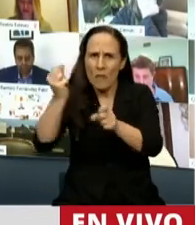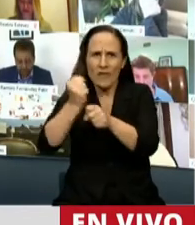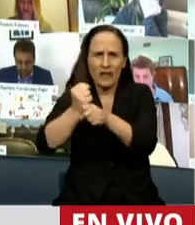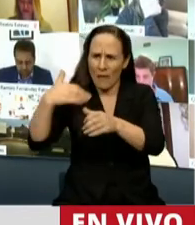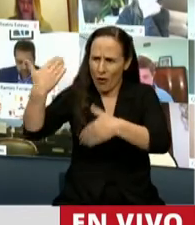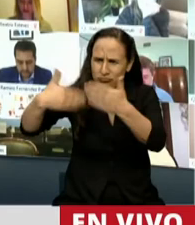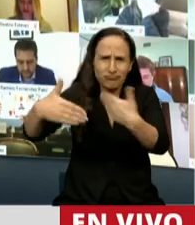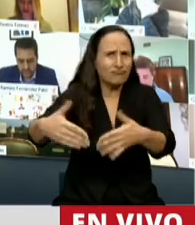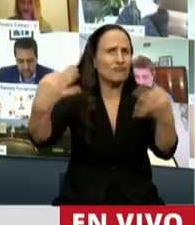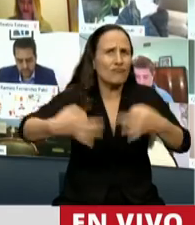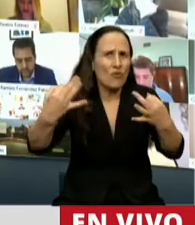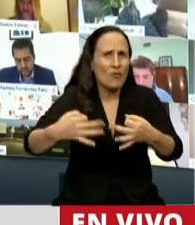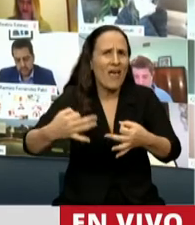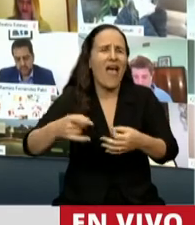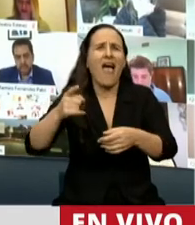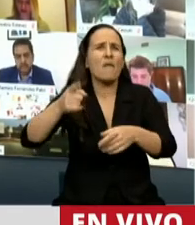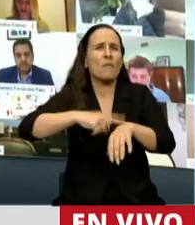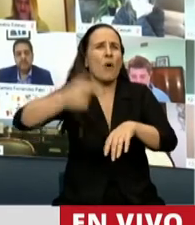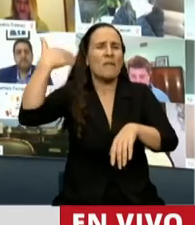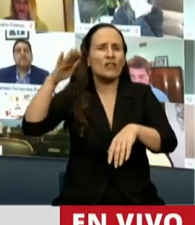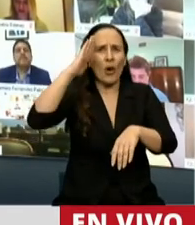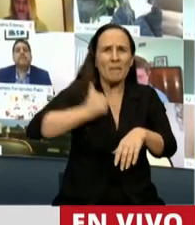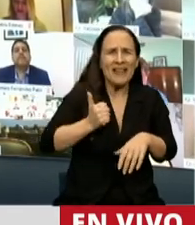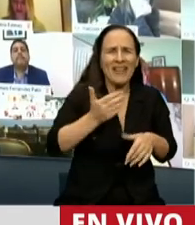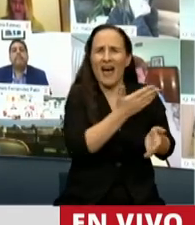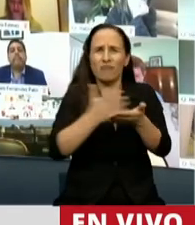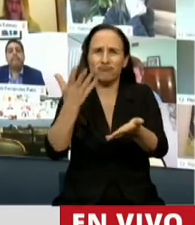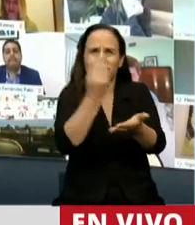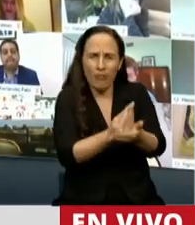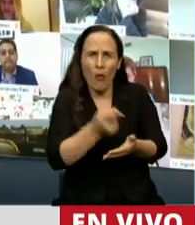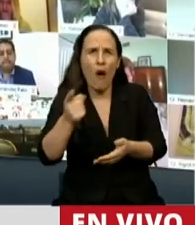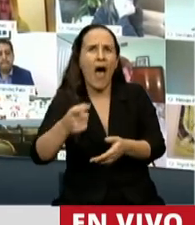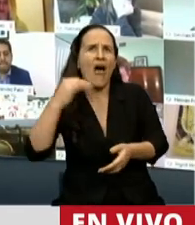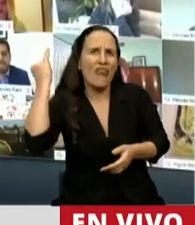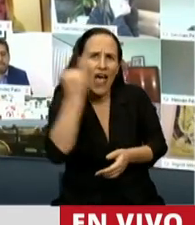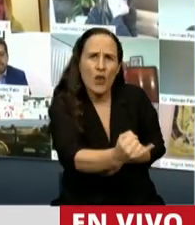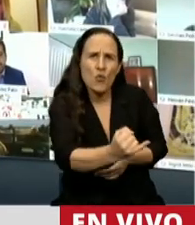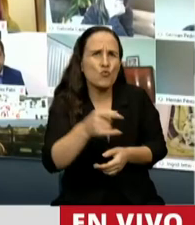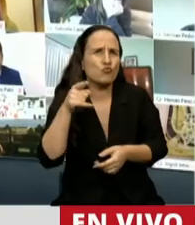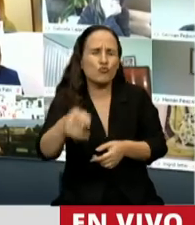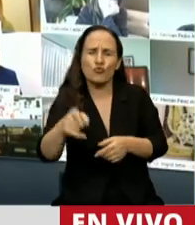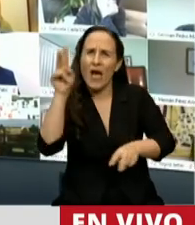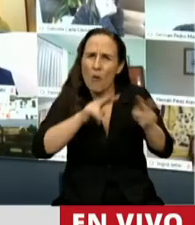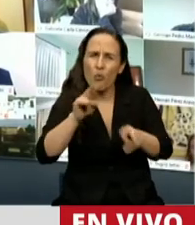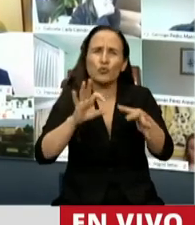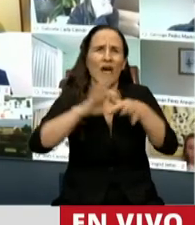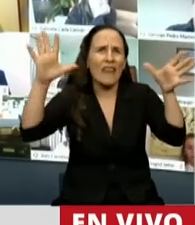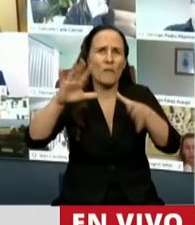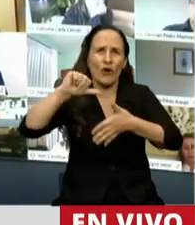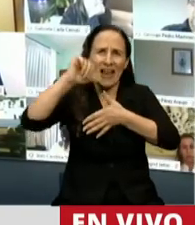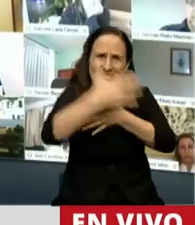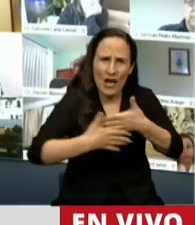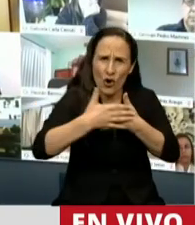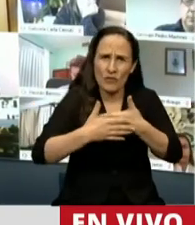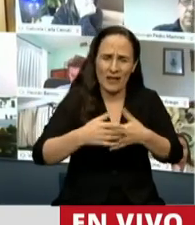Argentina, ha denunciado las dictaduras, tiene una tradición de defensa del espíritu democrático en nuestro continente, que debiera